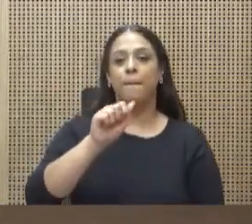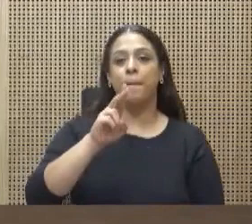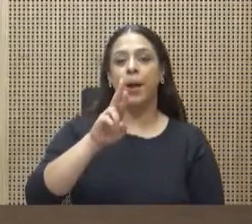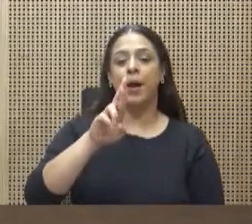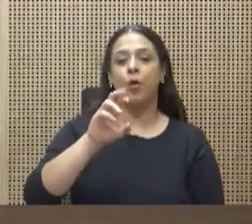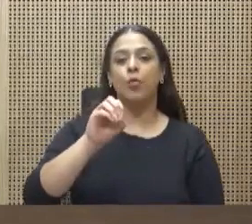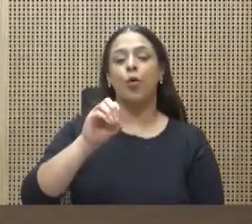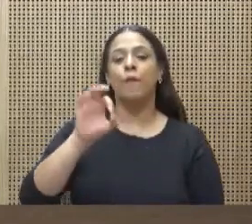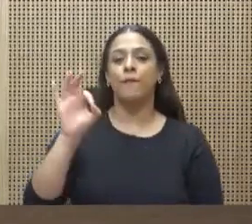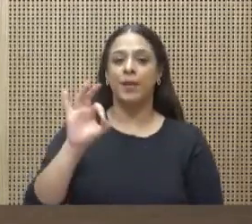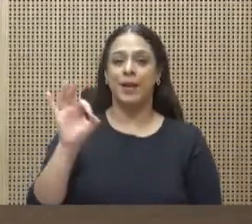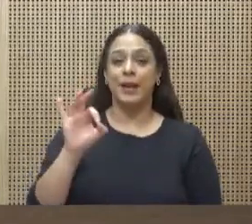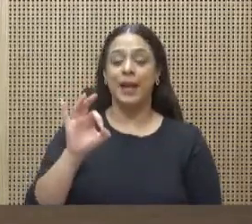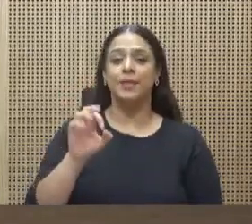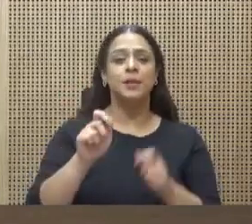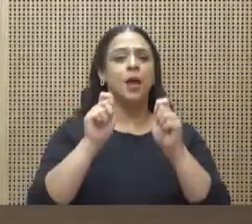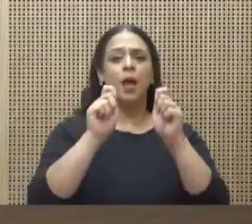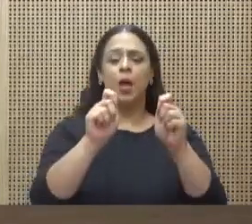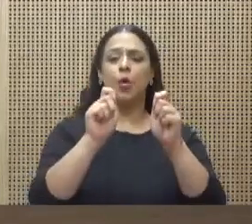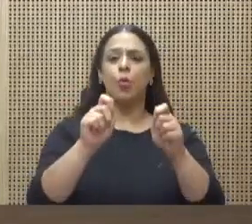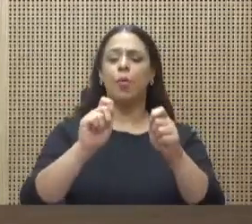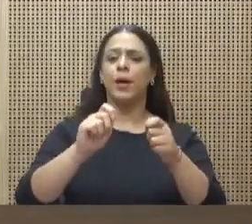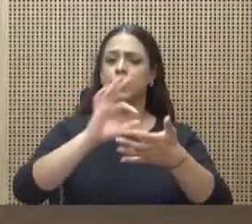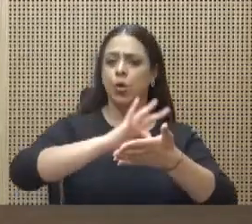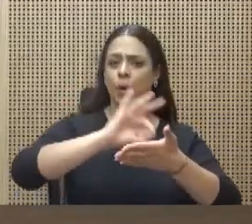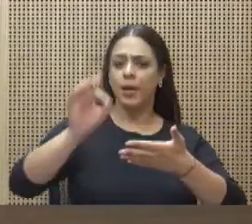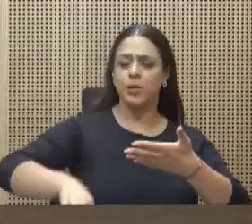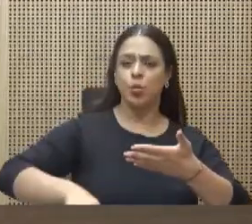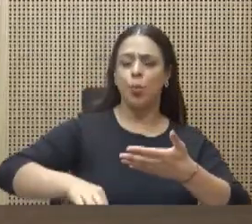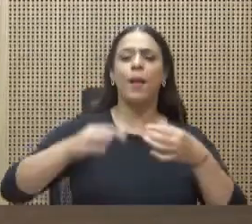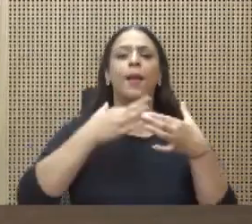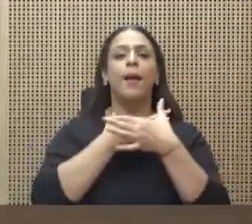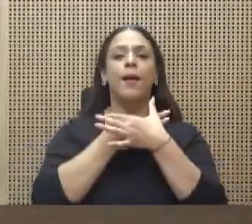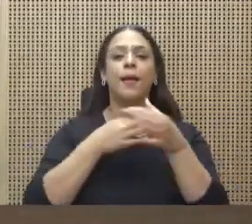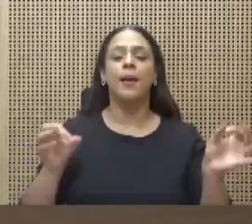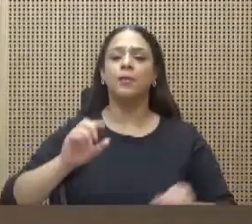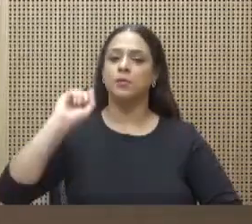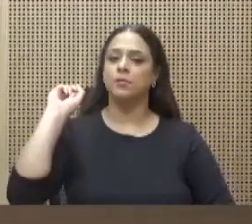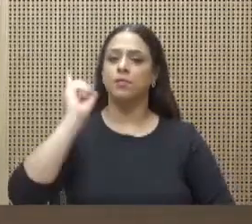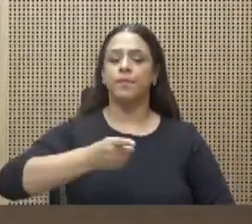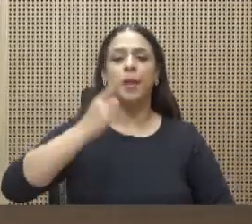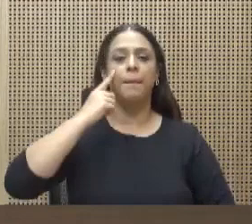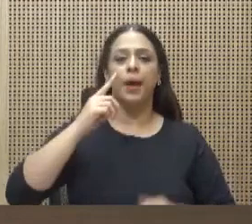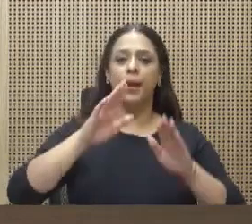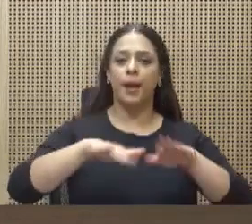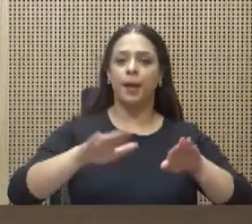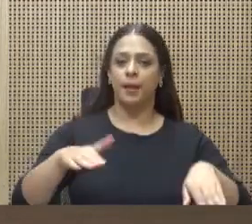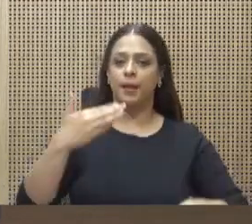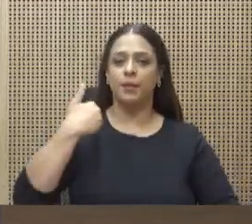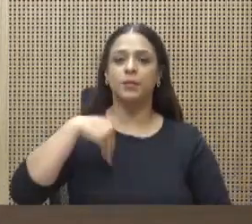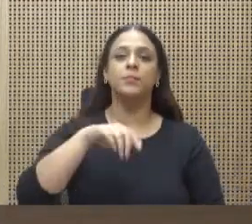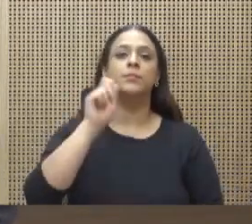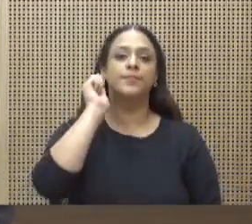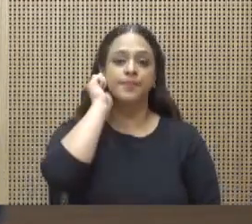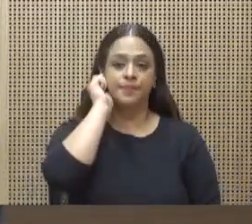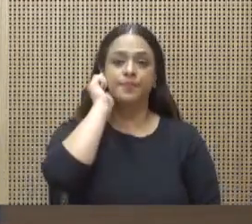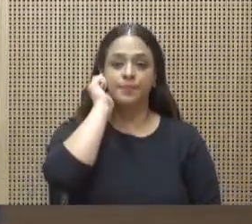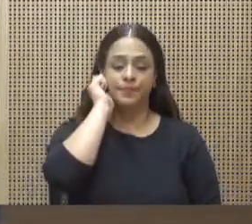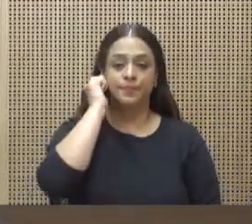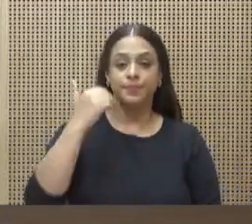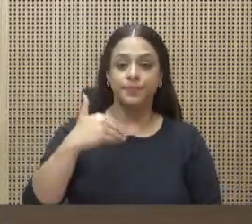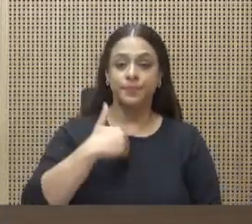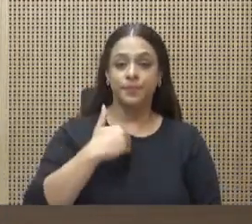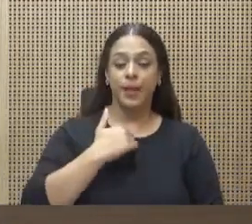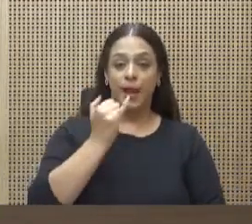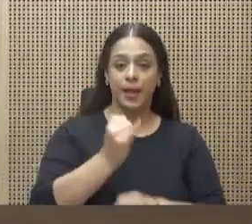gratuita y obligatoria para todos los niños y las niñas. Como desarrollamos instituciones de gran importancia para